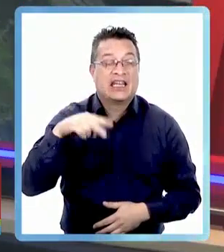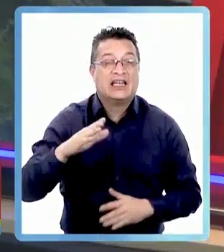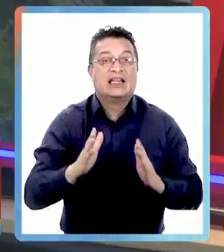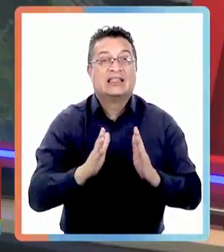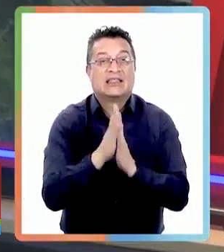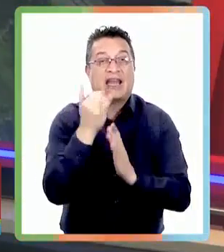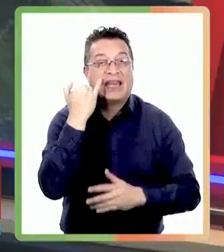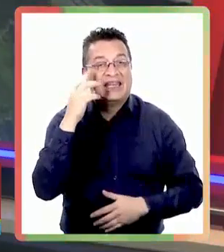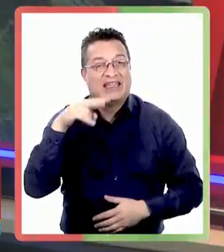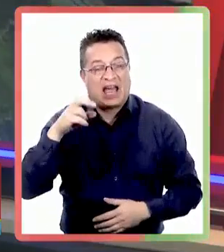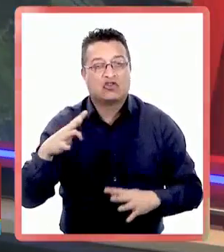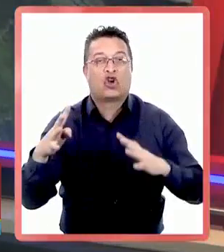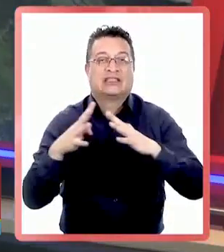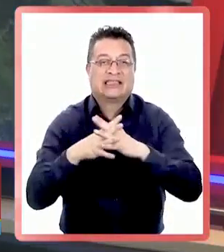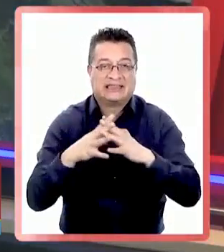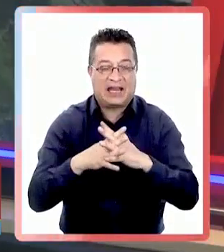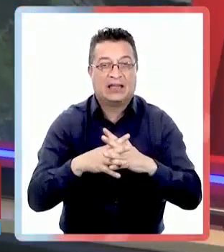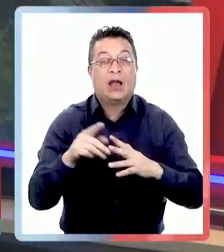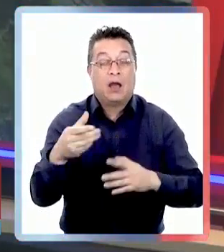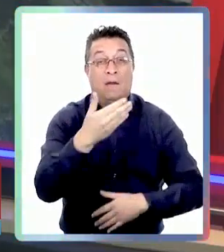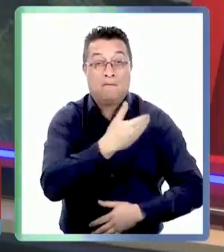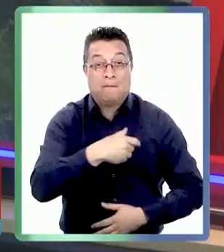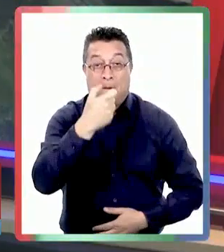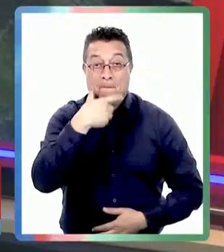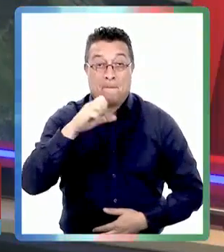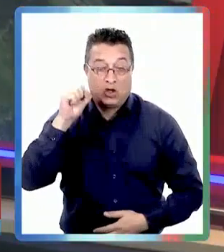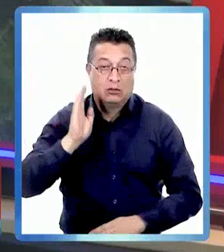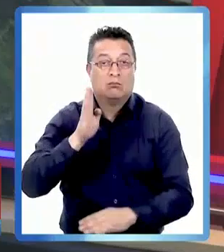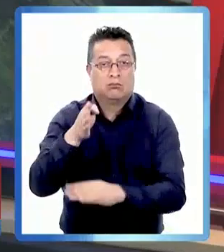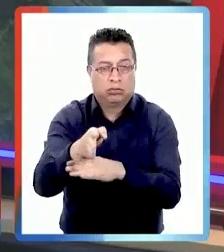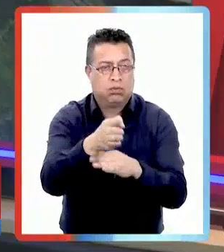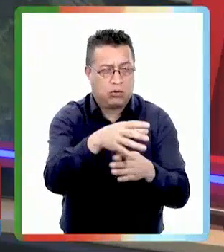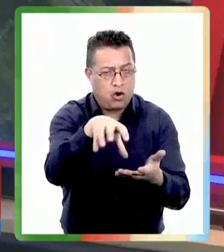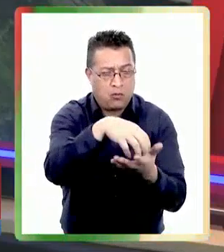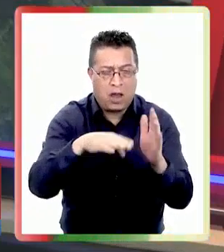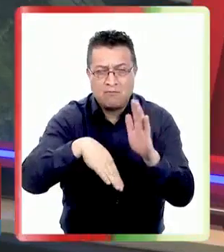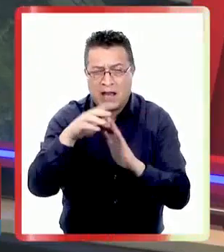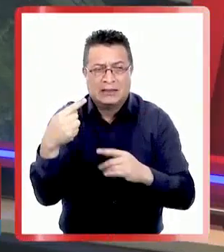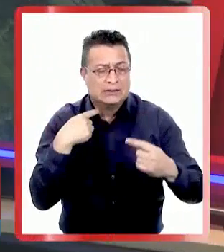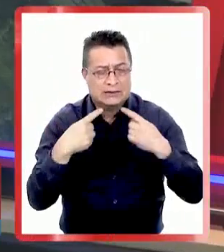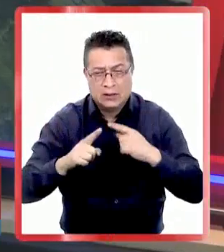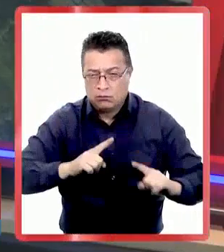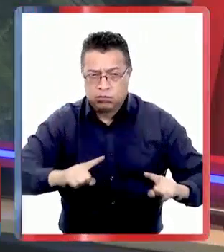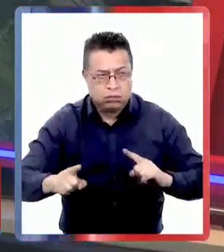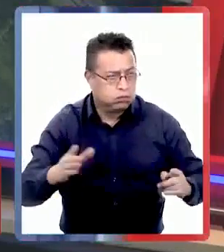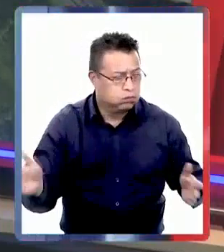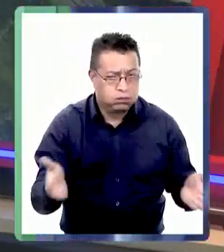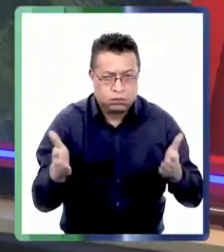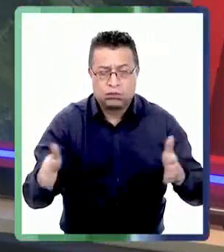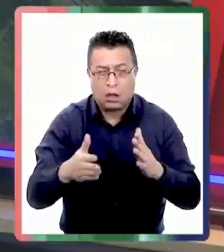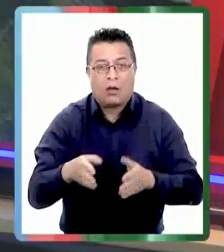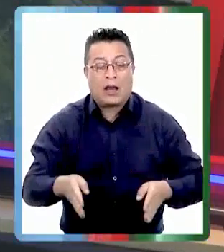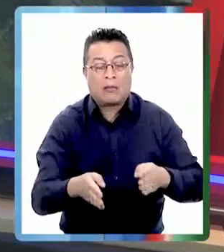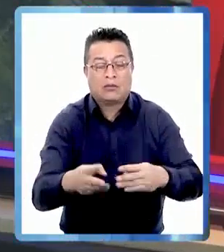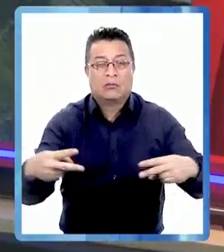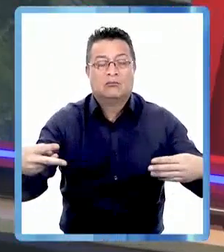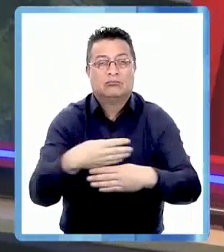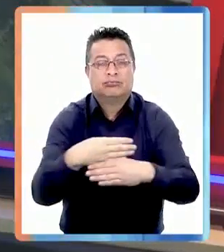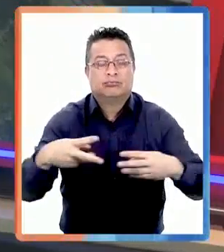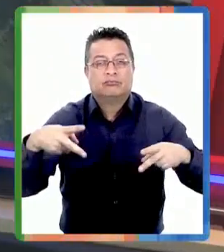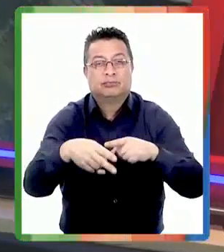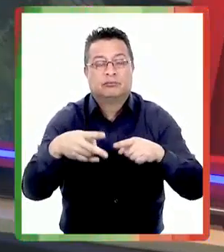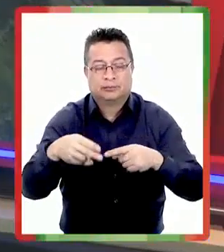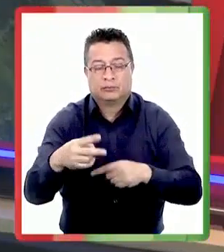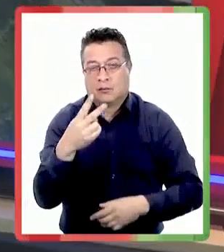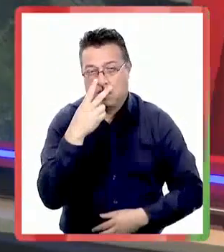San Ignacio y Chillán. El presidente Boric viajó a la zona y recorrió las comunas con más daños para coordinar los esfuerzos para restablecer las rutas cortadas.